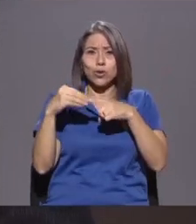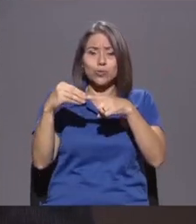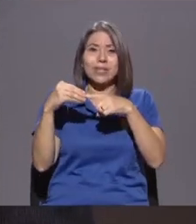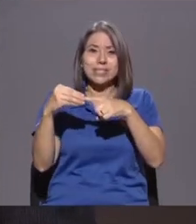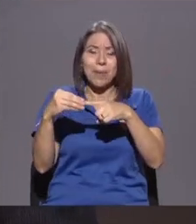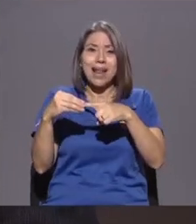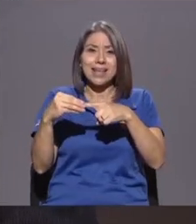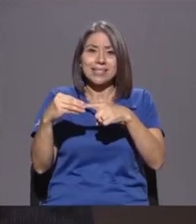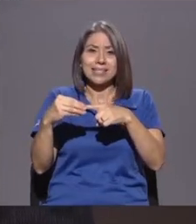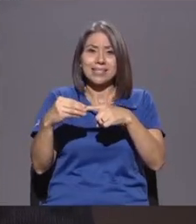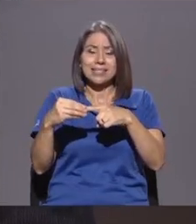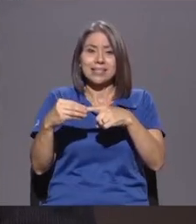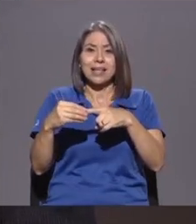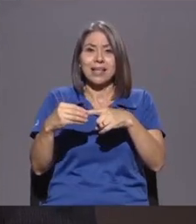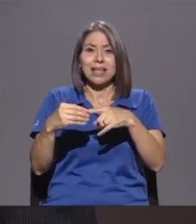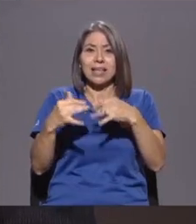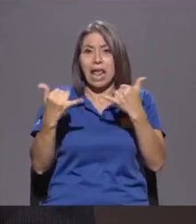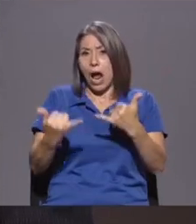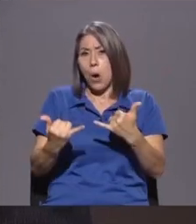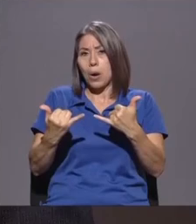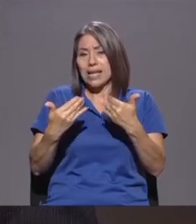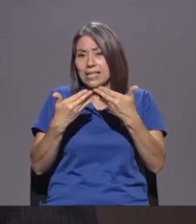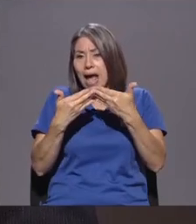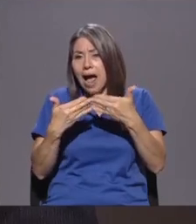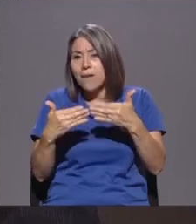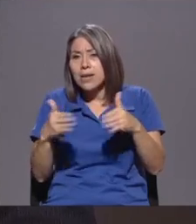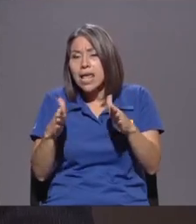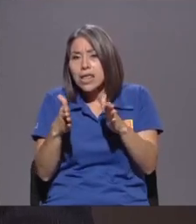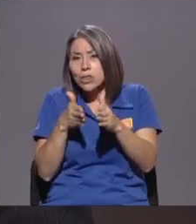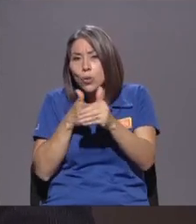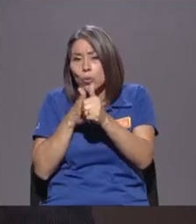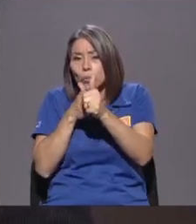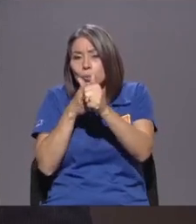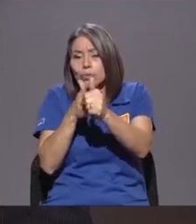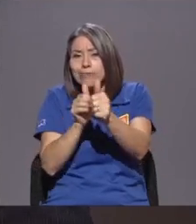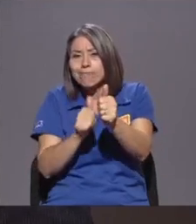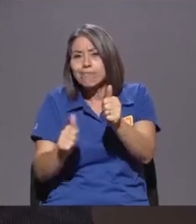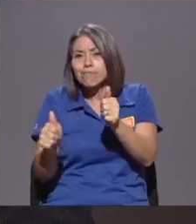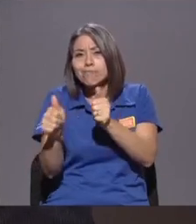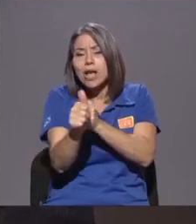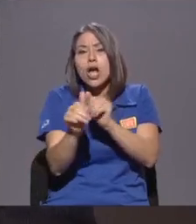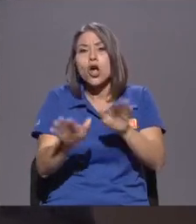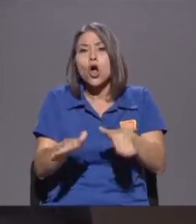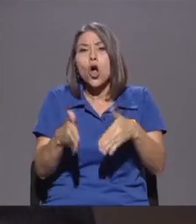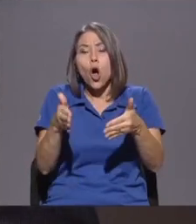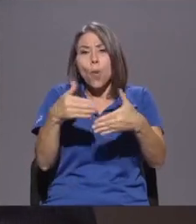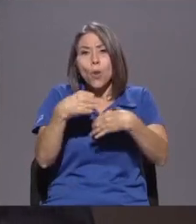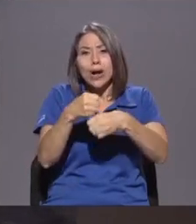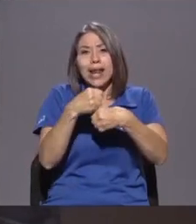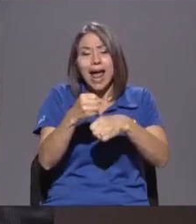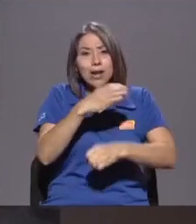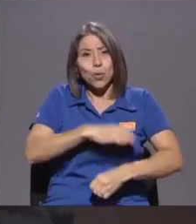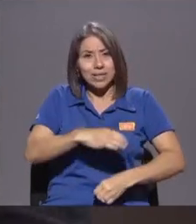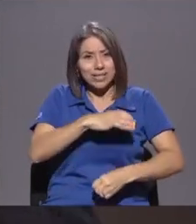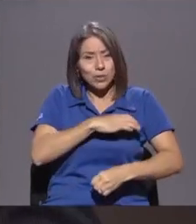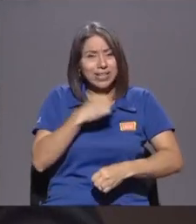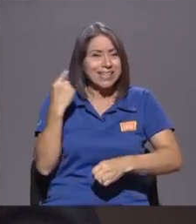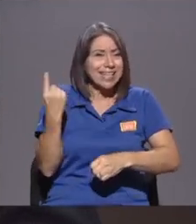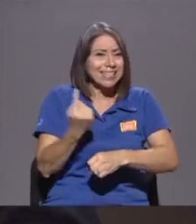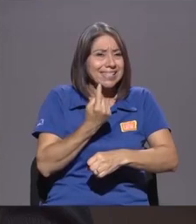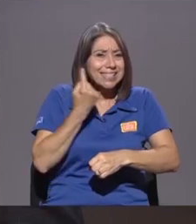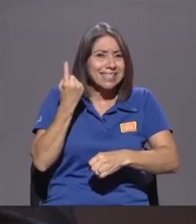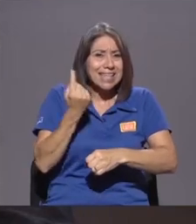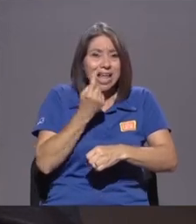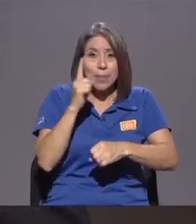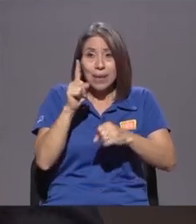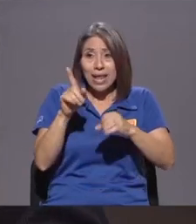los que está Marcando Camino Abriendo brecha En cómo Crear condiciones Que permitan Siempre dentro De